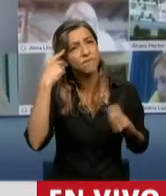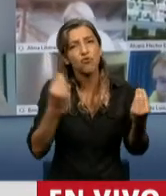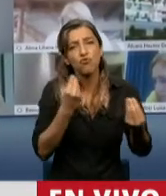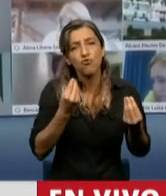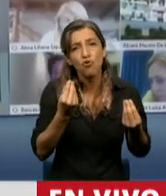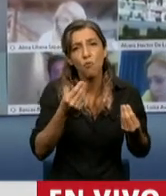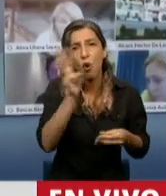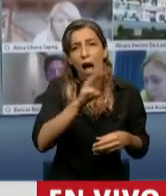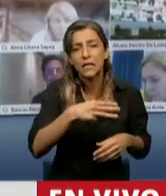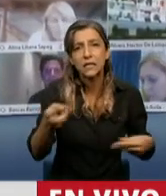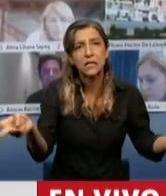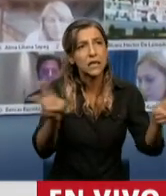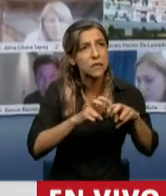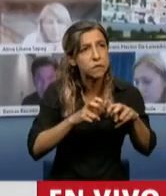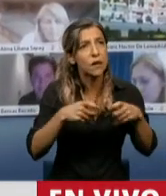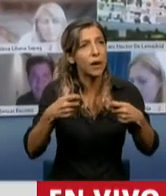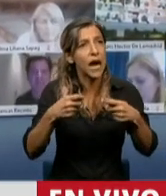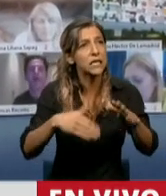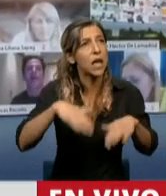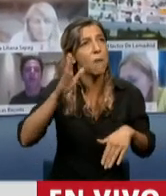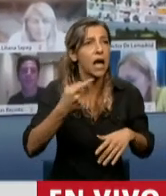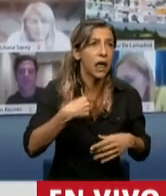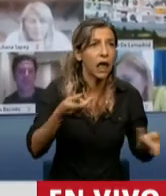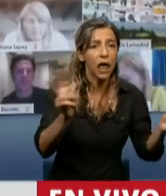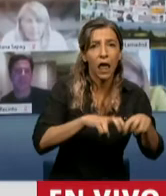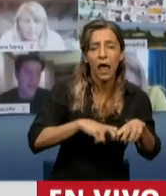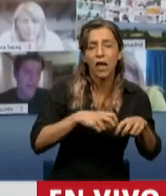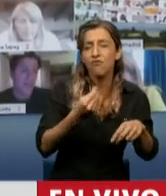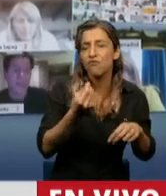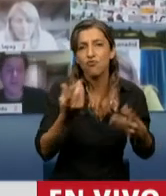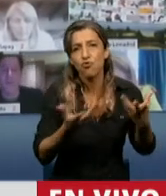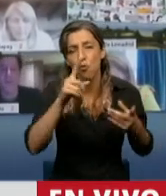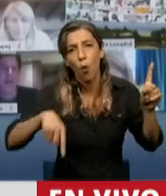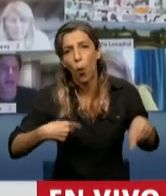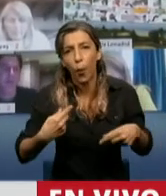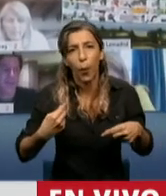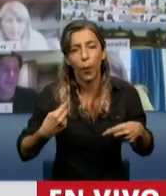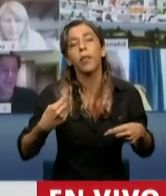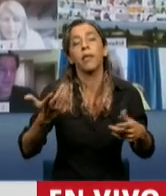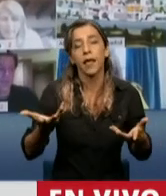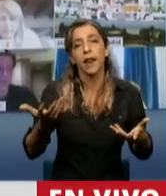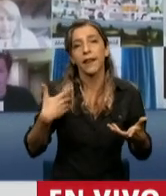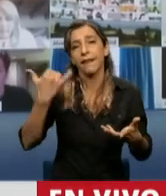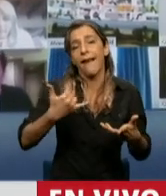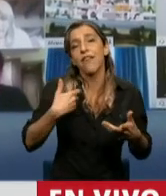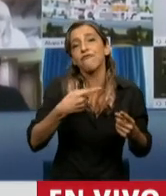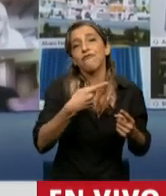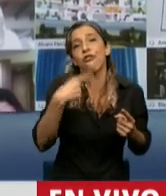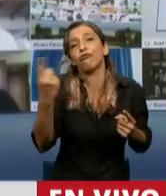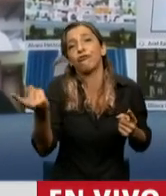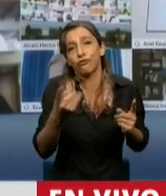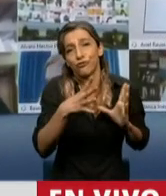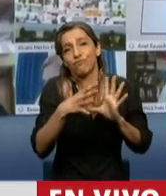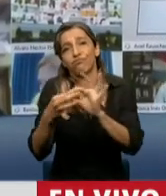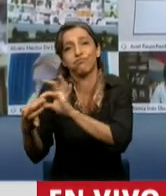ese déficit de ANSES, el cual heredó el presidente Macri? Obviamente hubo una combinación de factores, en gran medida tuvo que ver con las